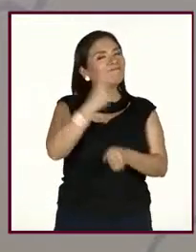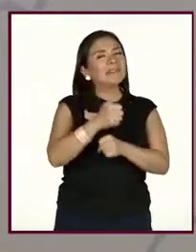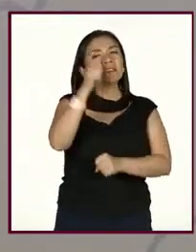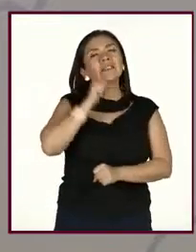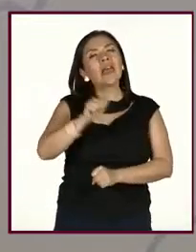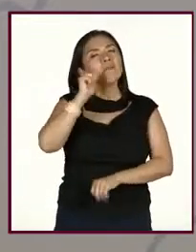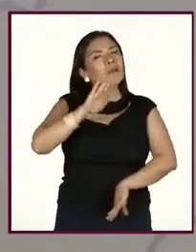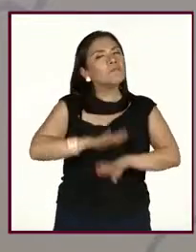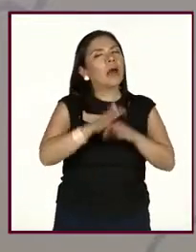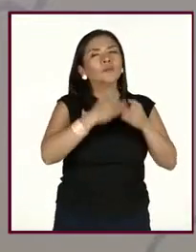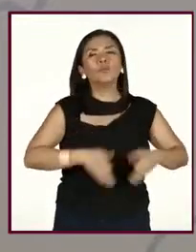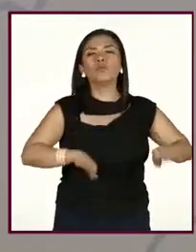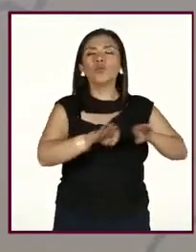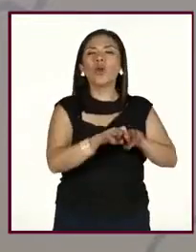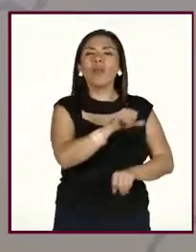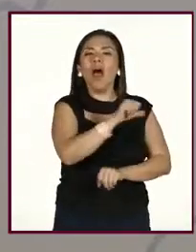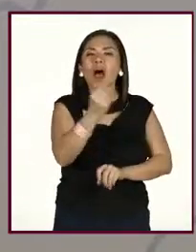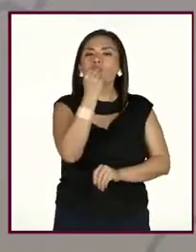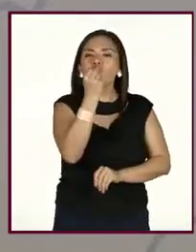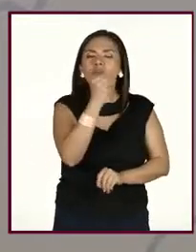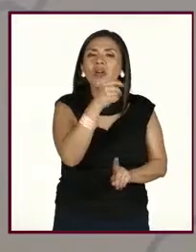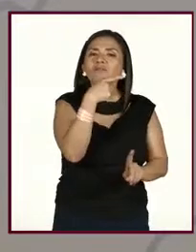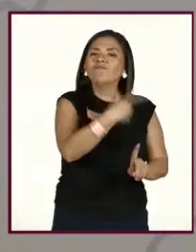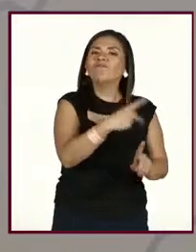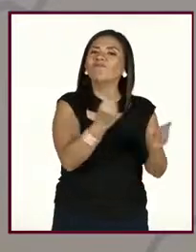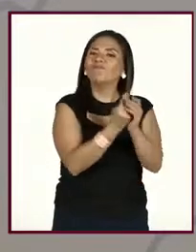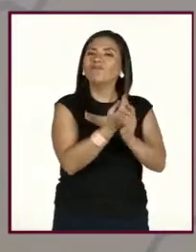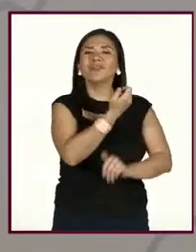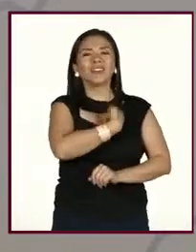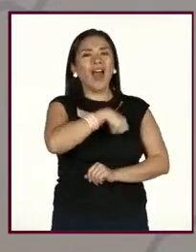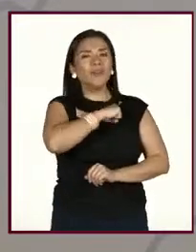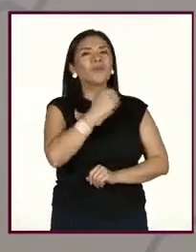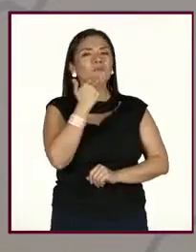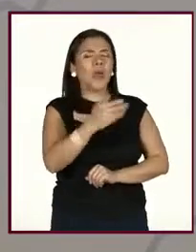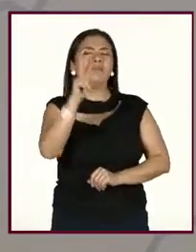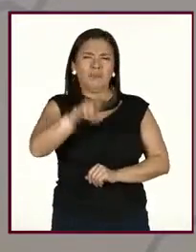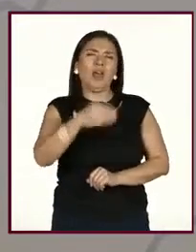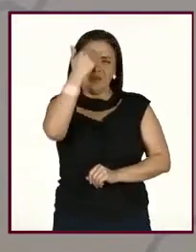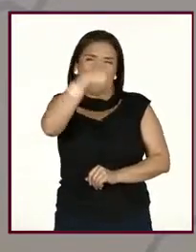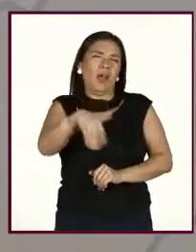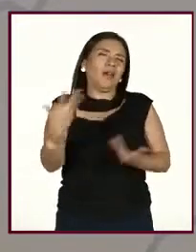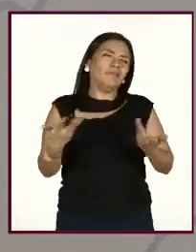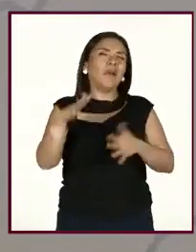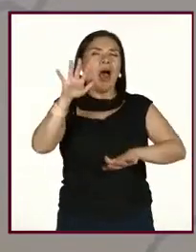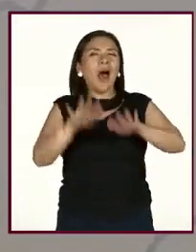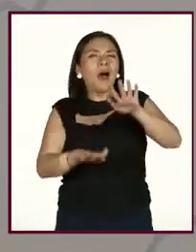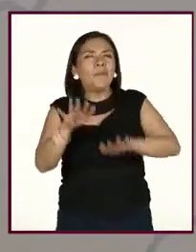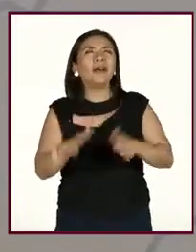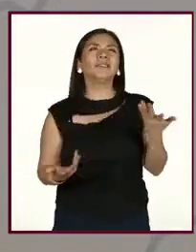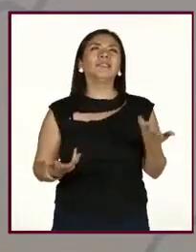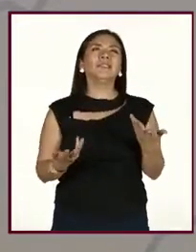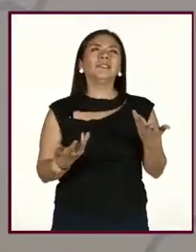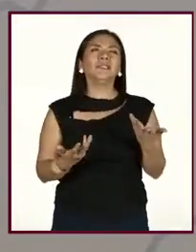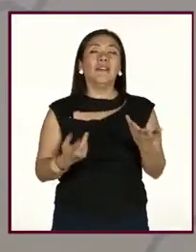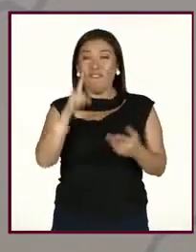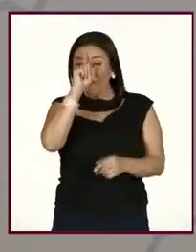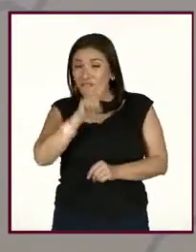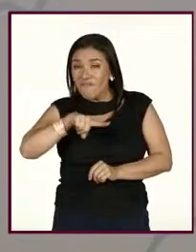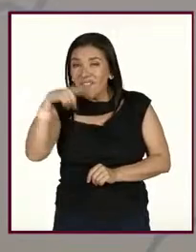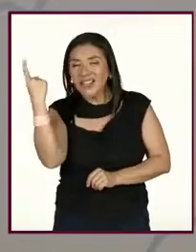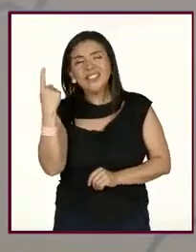por elegir alimentos saludables. Sabemos que a veces no es tan